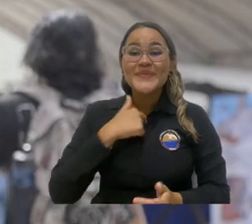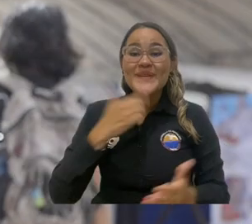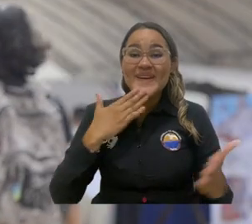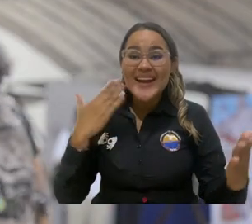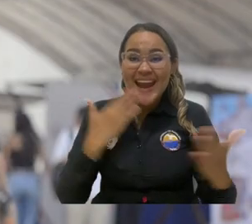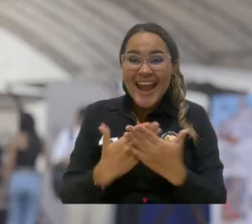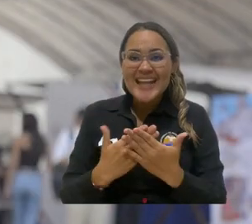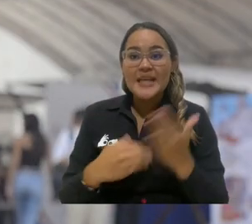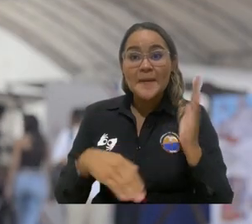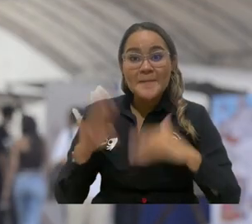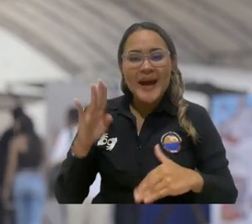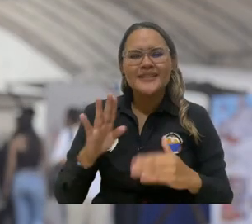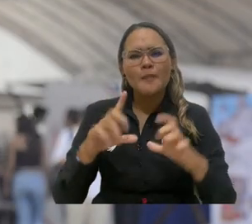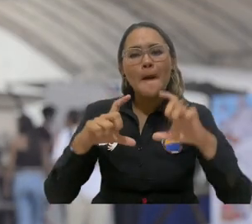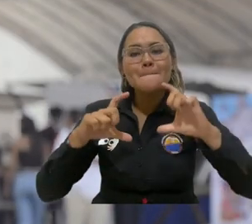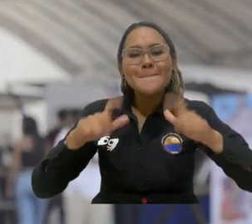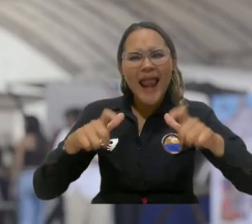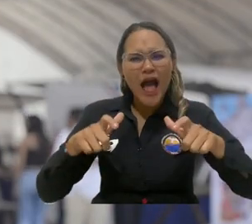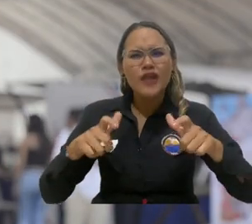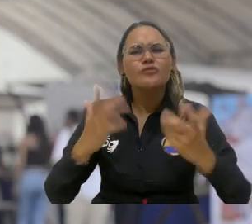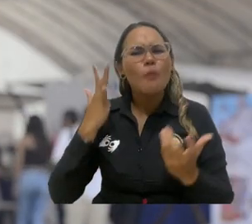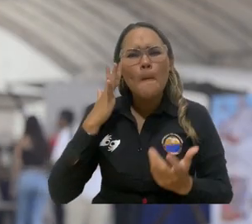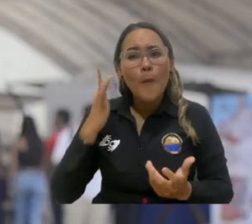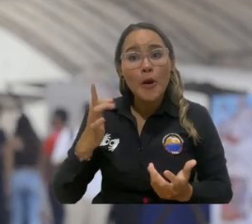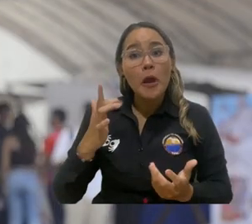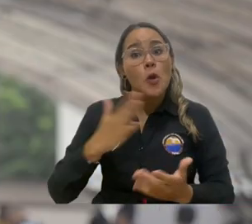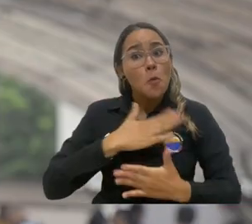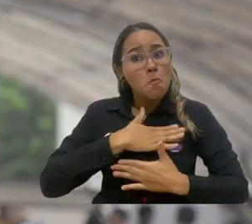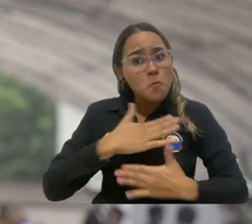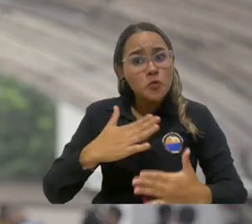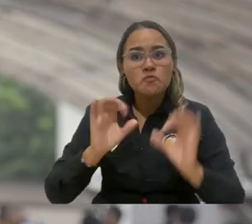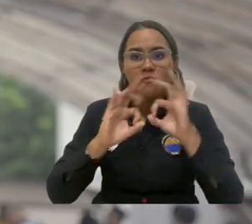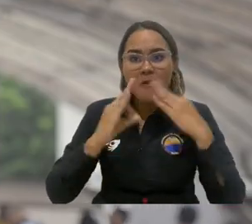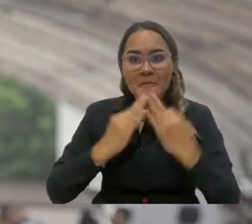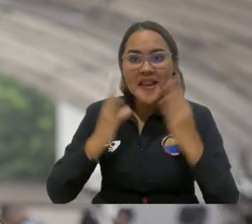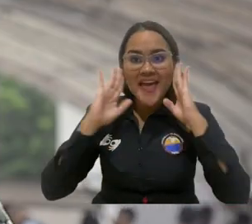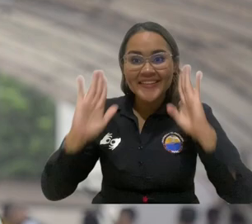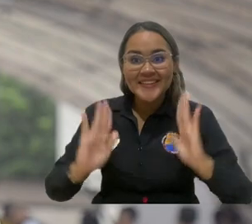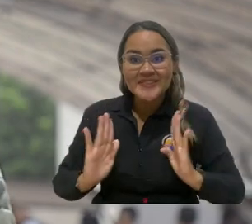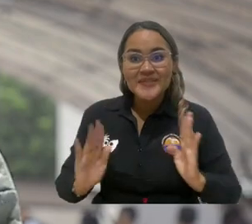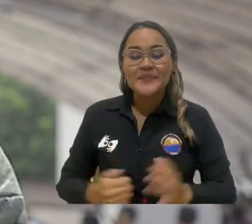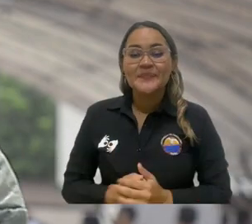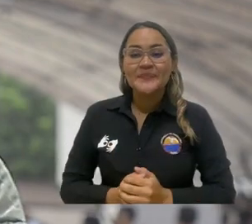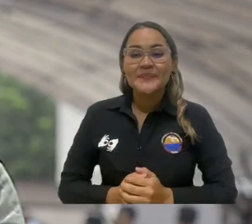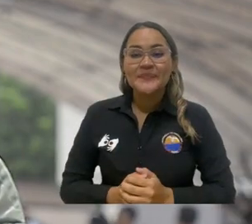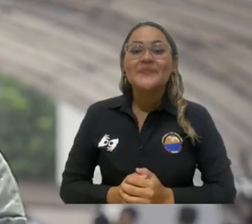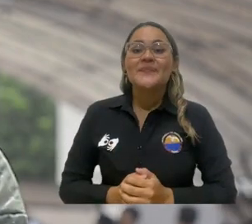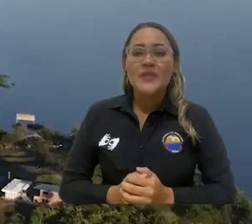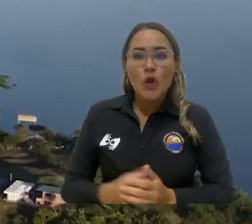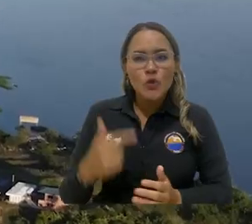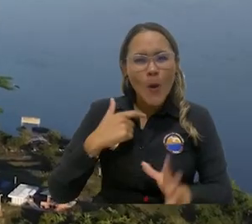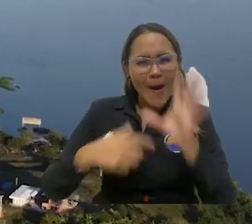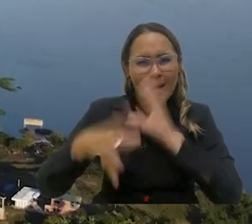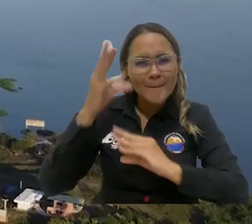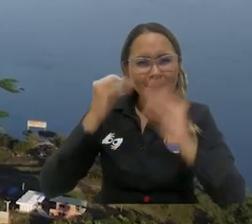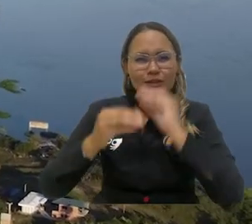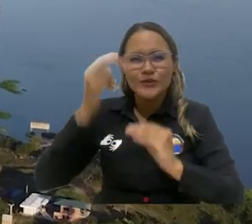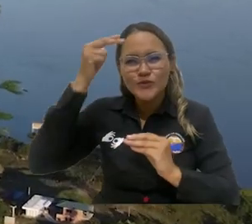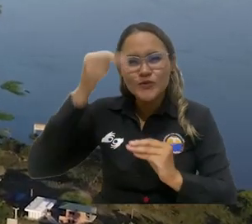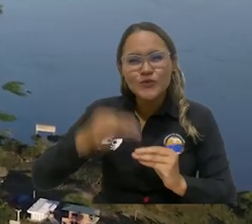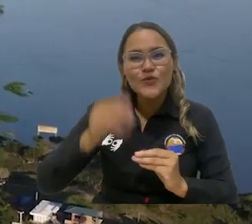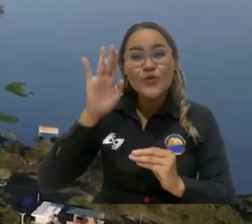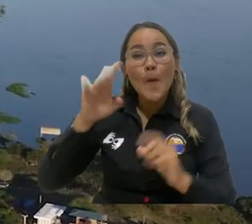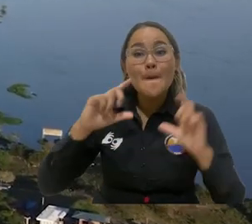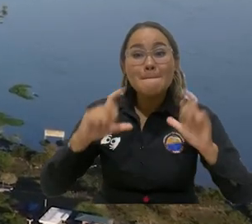Hacer un agradecimiento, una compensación a Plato por el recibimiento que tuvo con la familia mía. Fue cuando